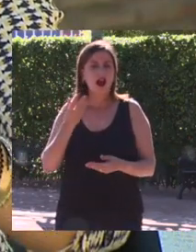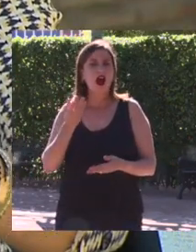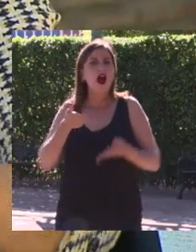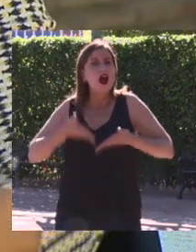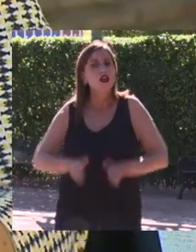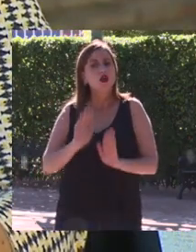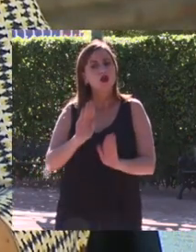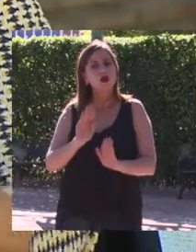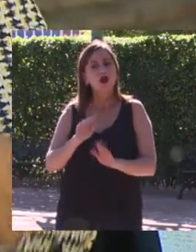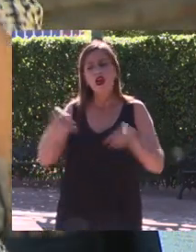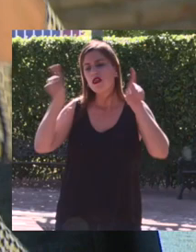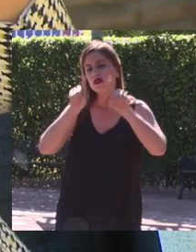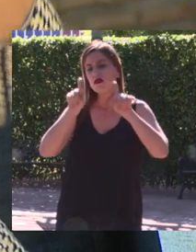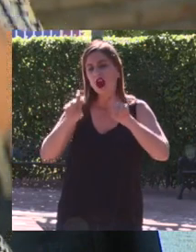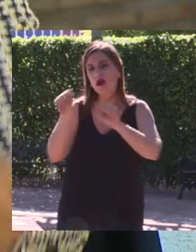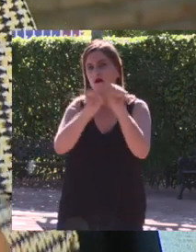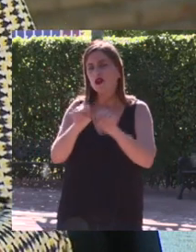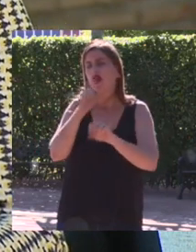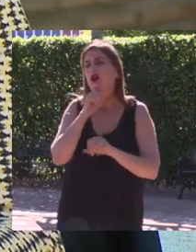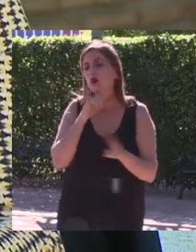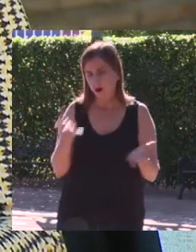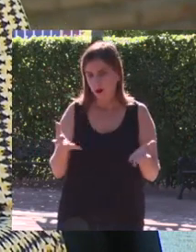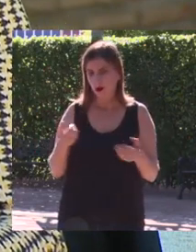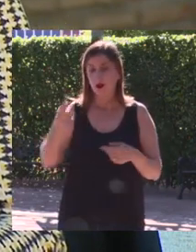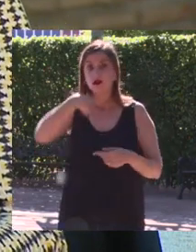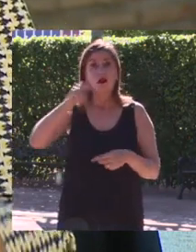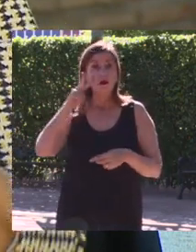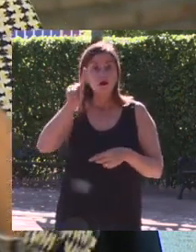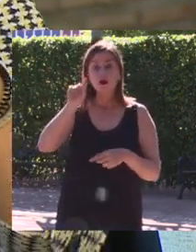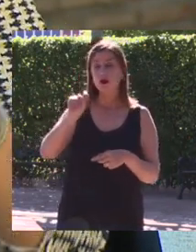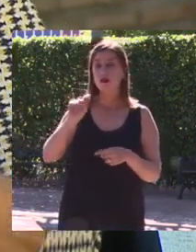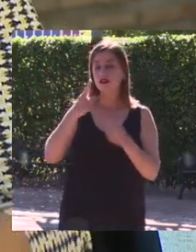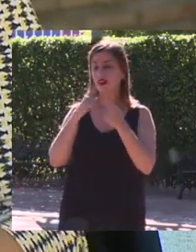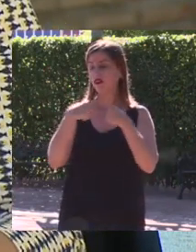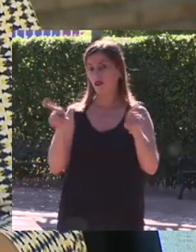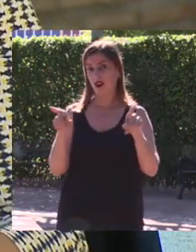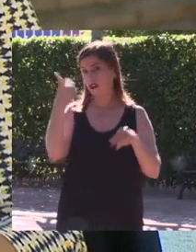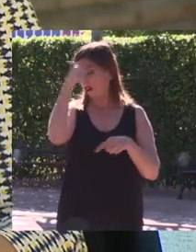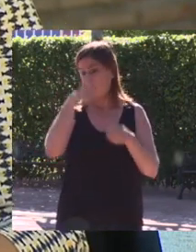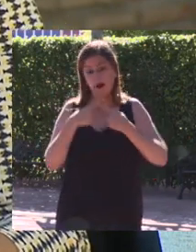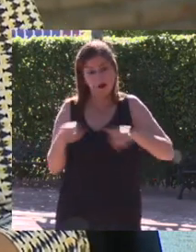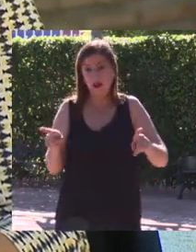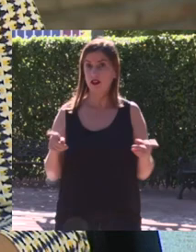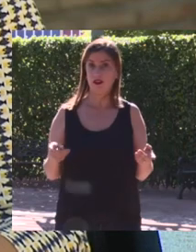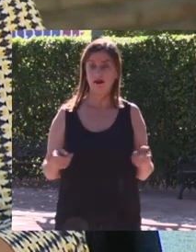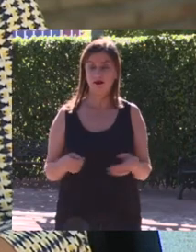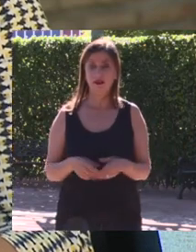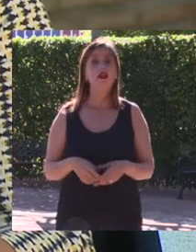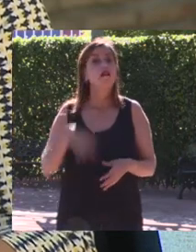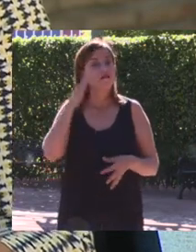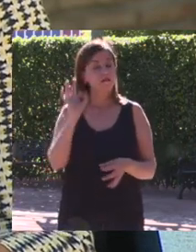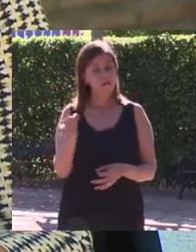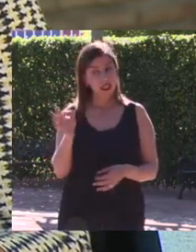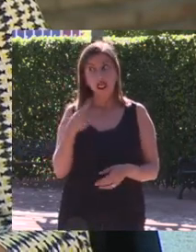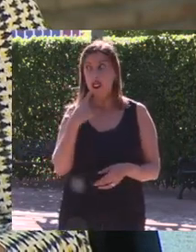protección le vas a dar con lo cual yo creo que esa visión que tenemos nosotras quizás ellos no lo tengan tanto y es cierto lo